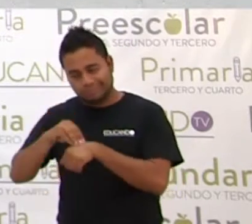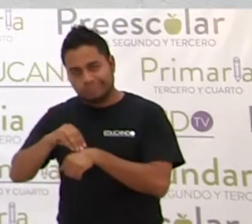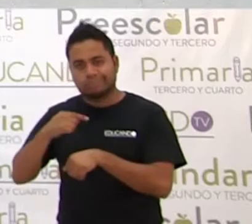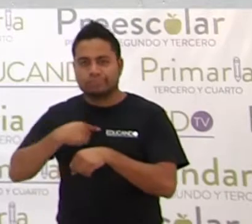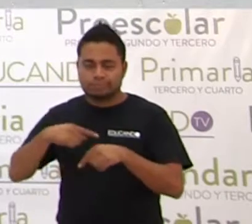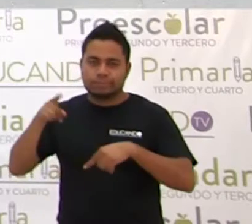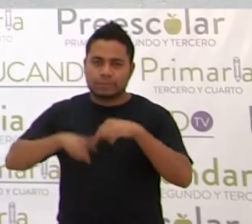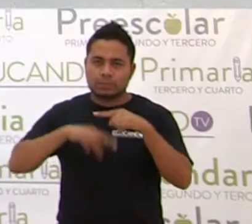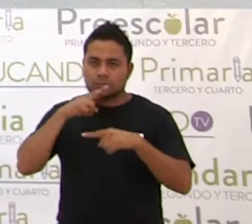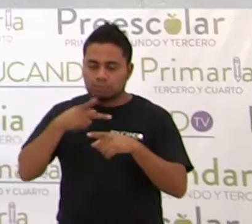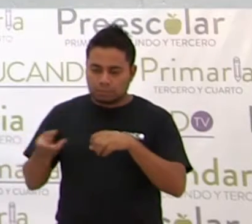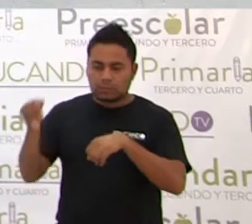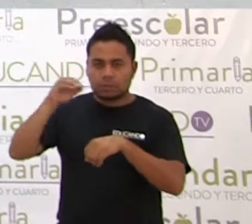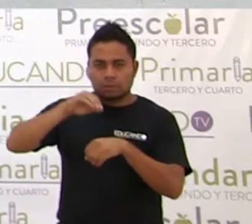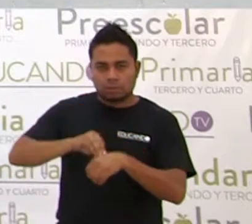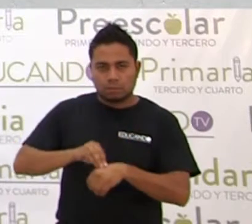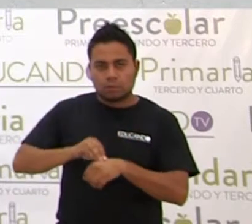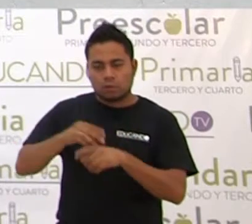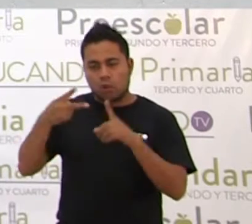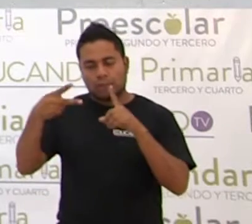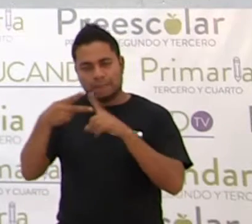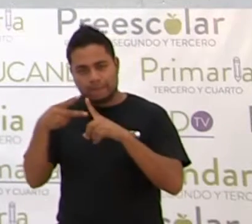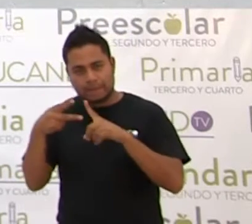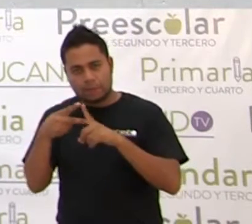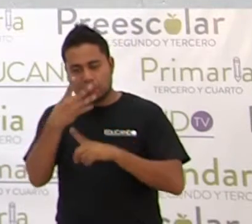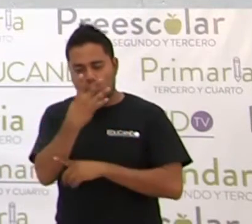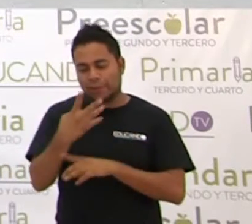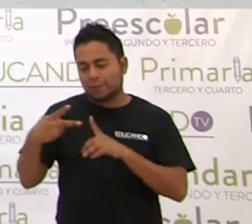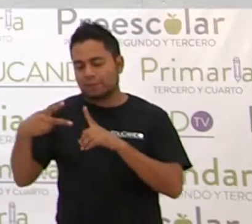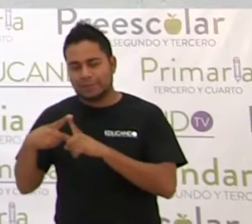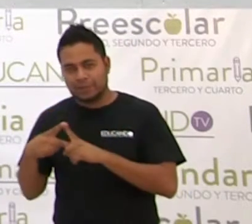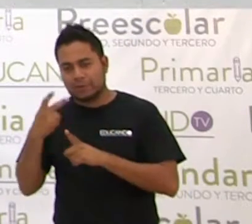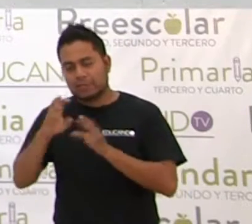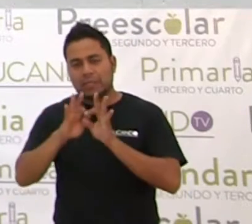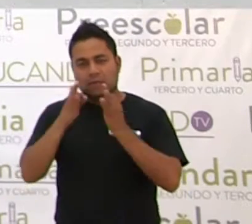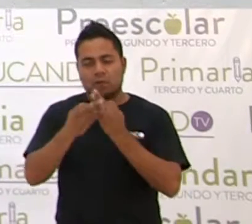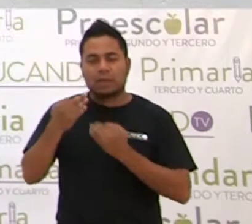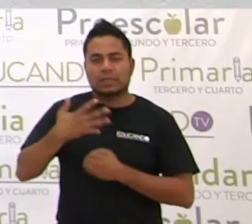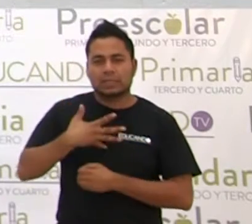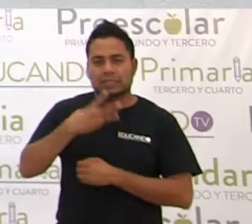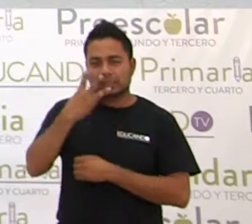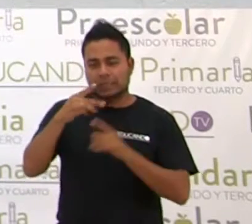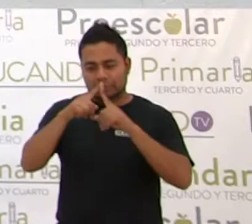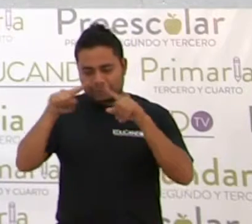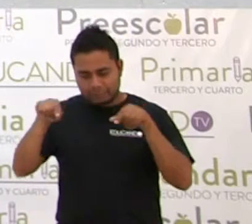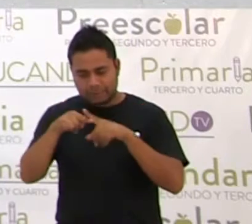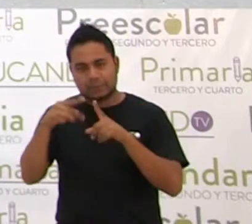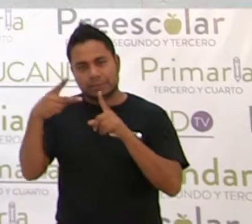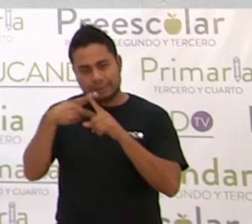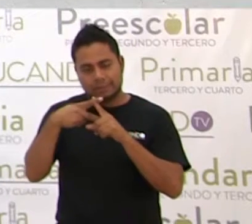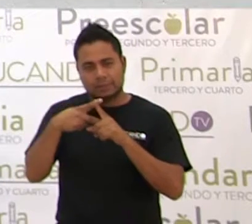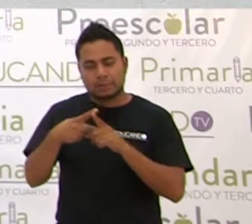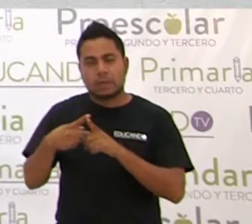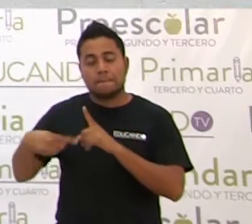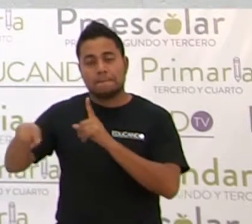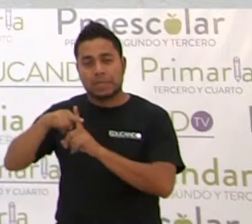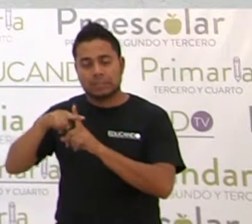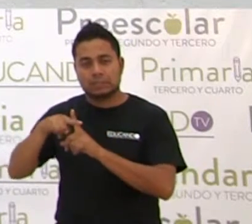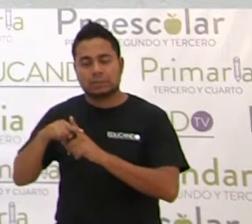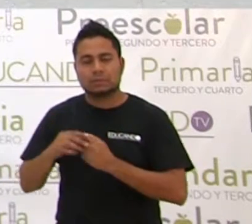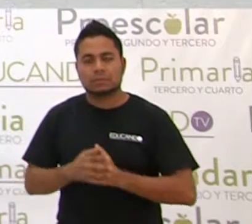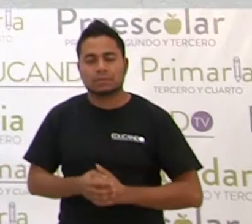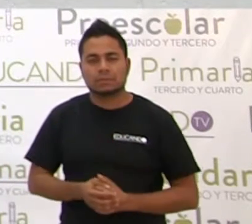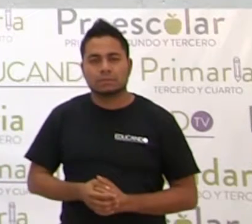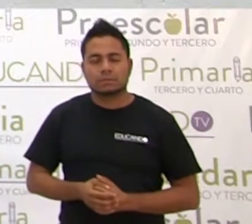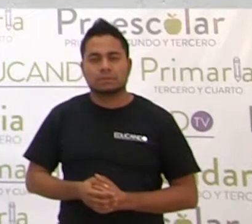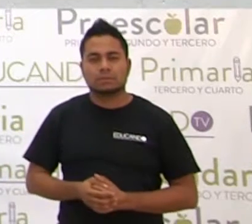poner un triángulo. Cuatro triángulos, que es la figura que tiene tres lados. Más, ¿sí?